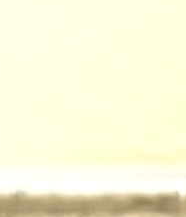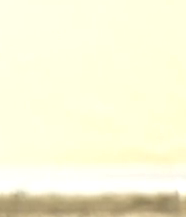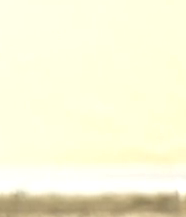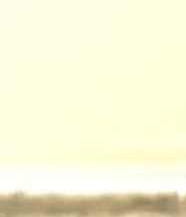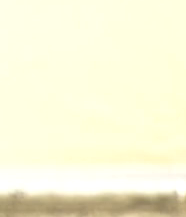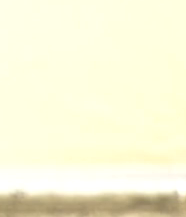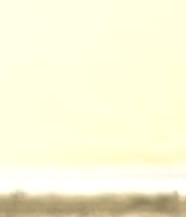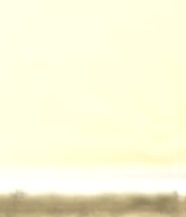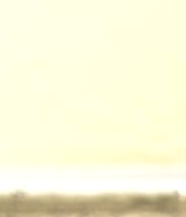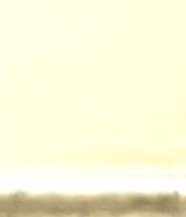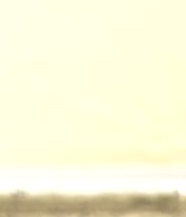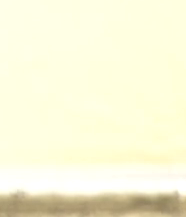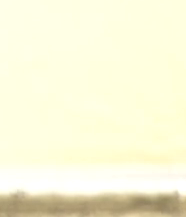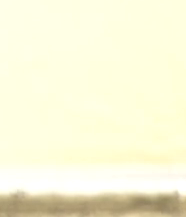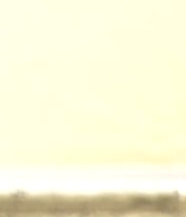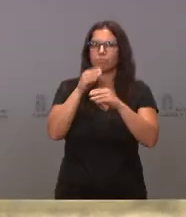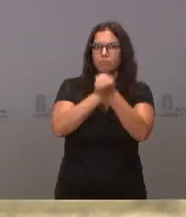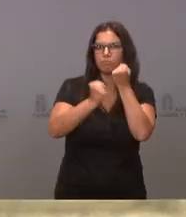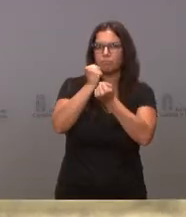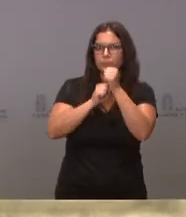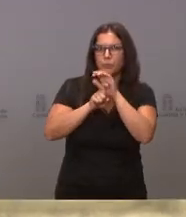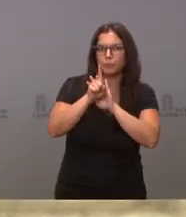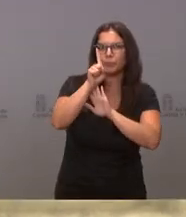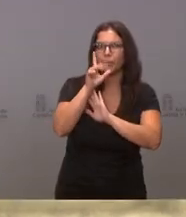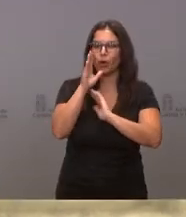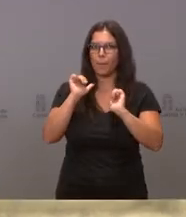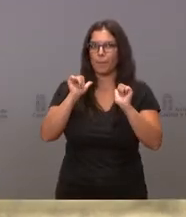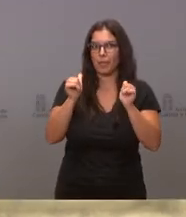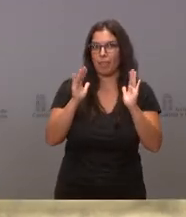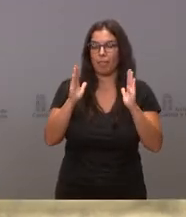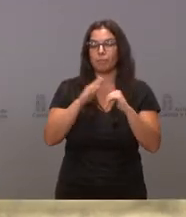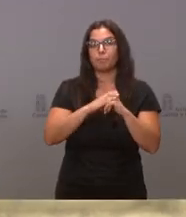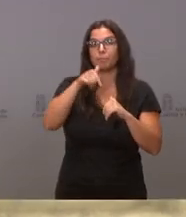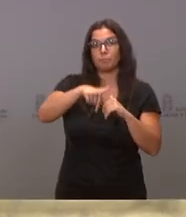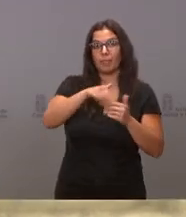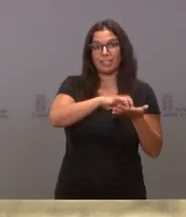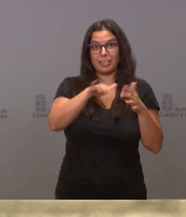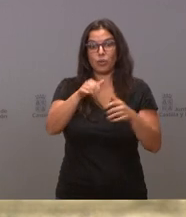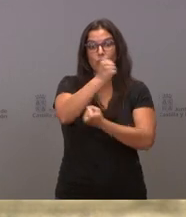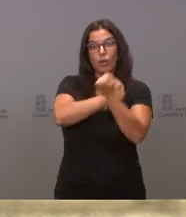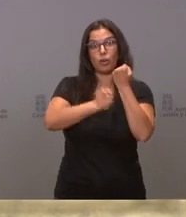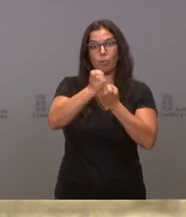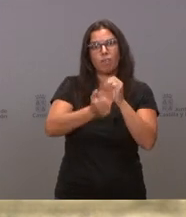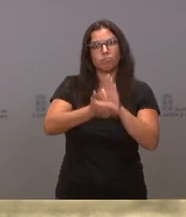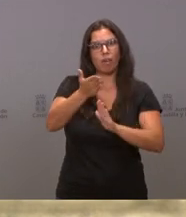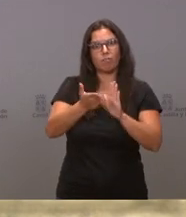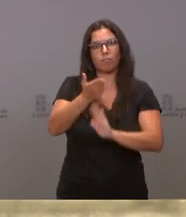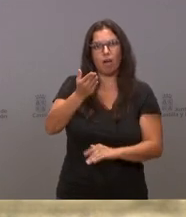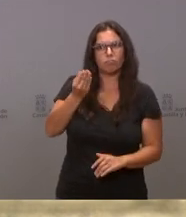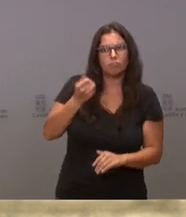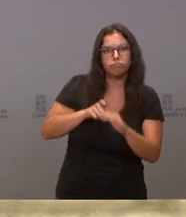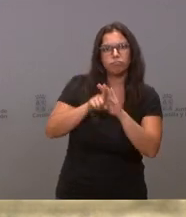fase de recuperación económica. La economía en Castilla y León está en la senda de recuperación.